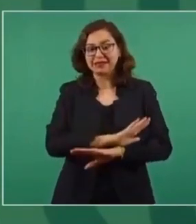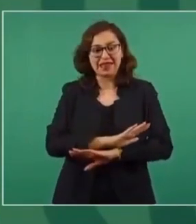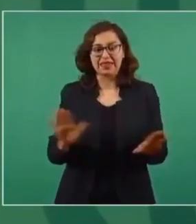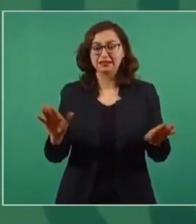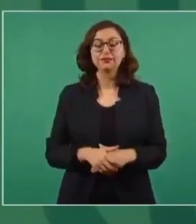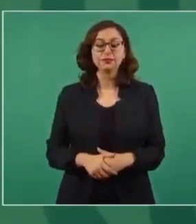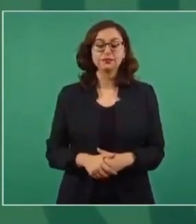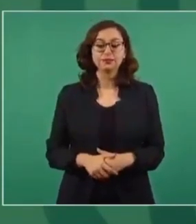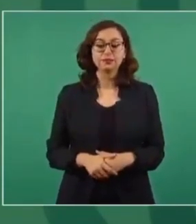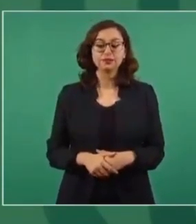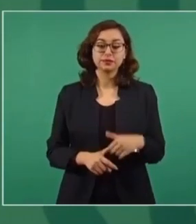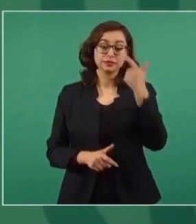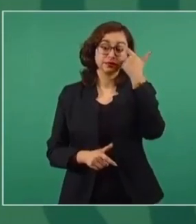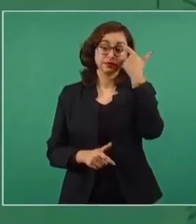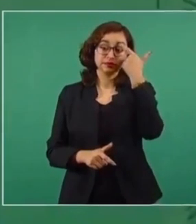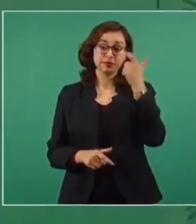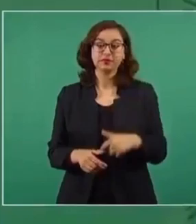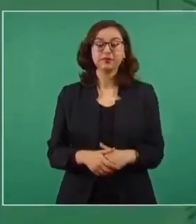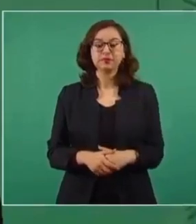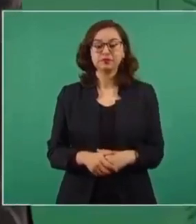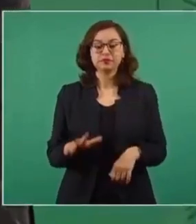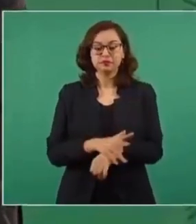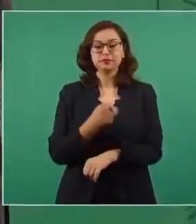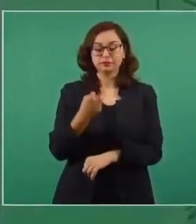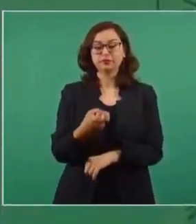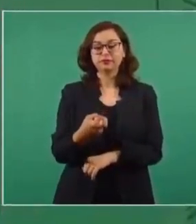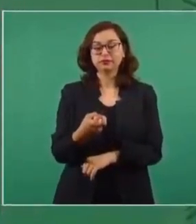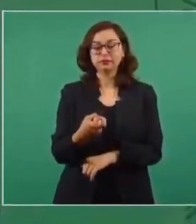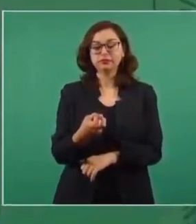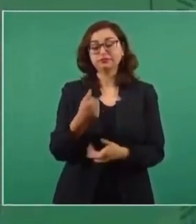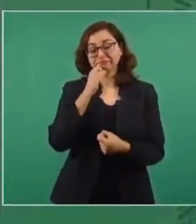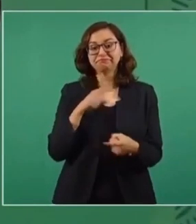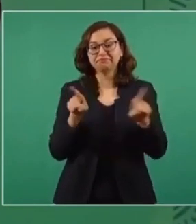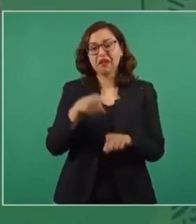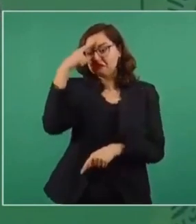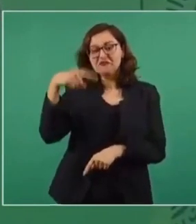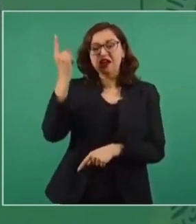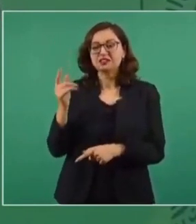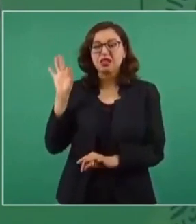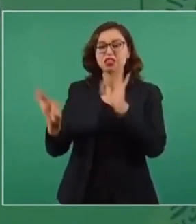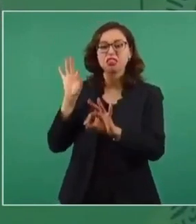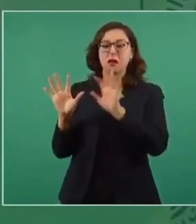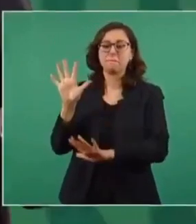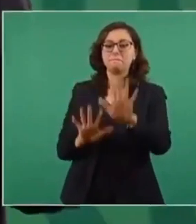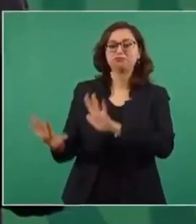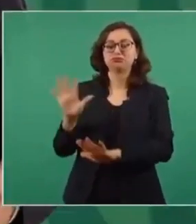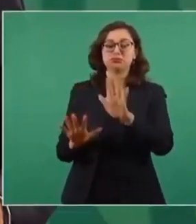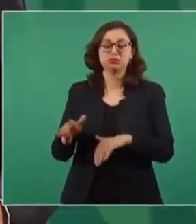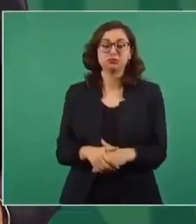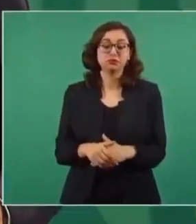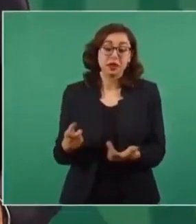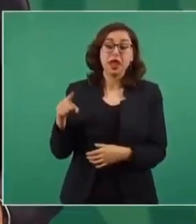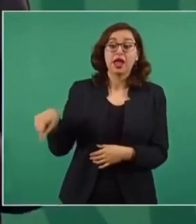informando. Aunque hay gente conservadora que no quiere ver La Mañanera,